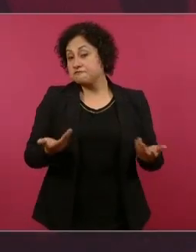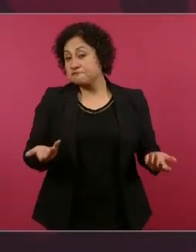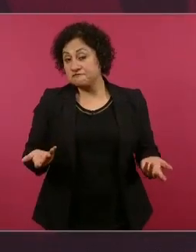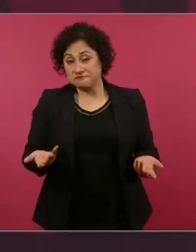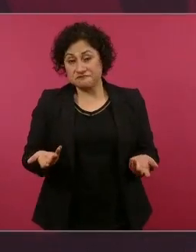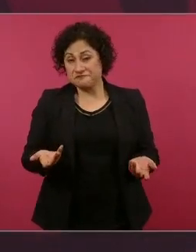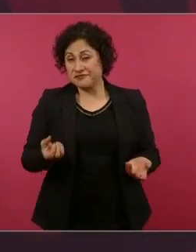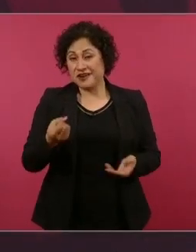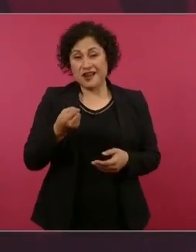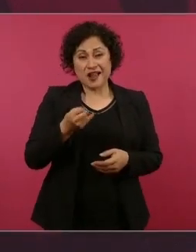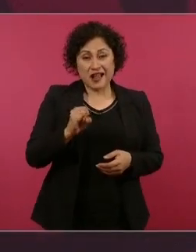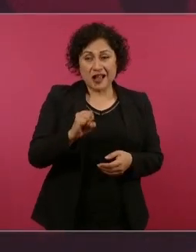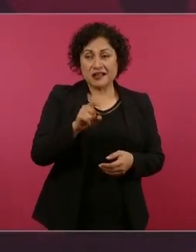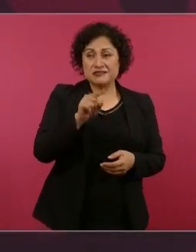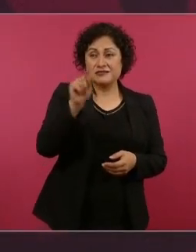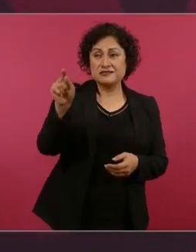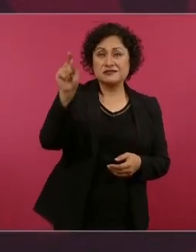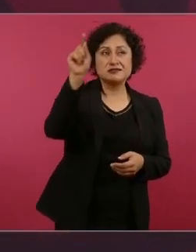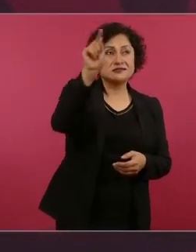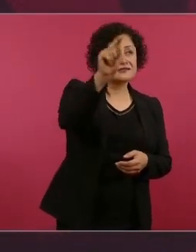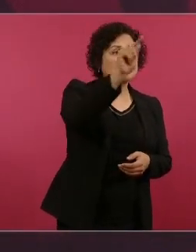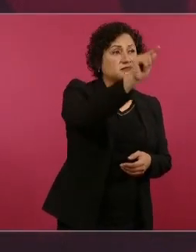lleno de falsarios.